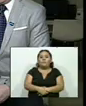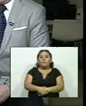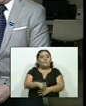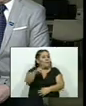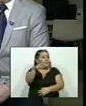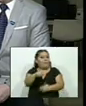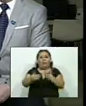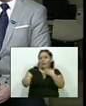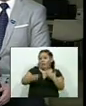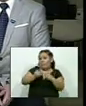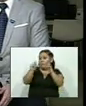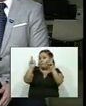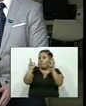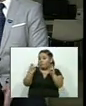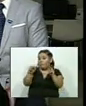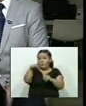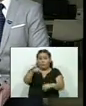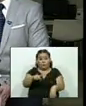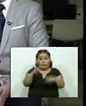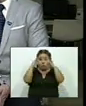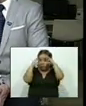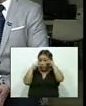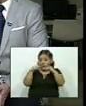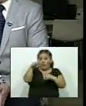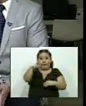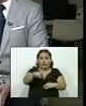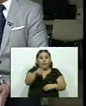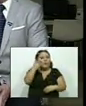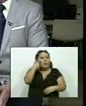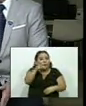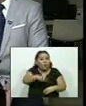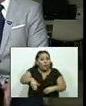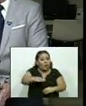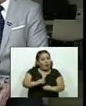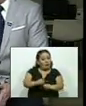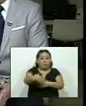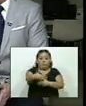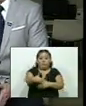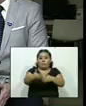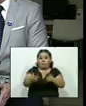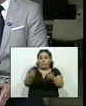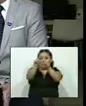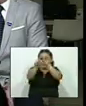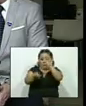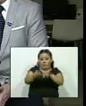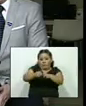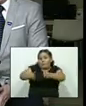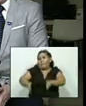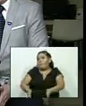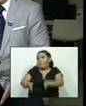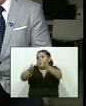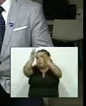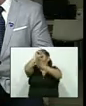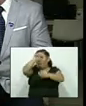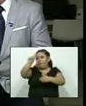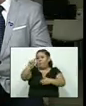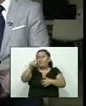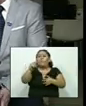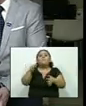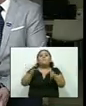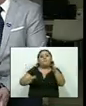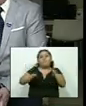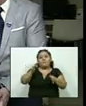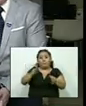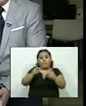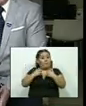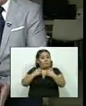Vamos al detalle de las informaciones que tenemos para esta noche desde aquí, desde nuestra sala de redacción en el edificio Bicentenario. El juicio en la